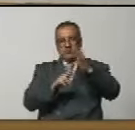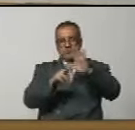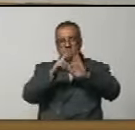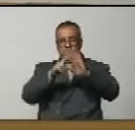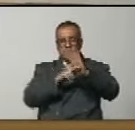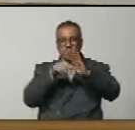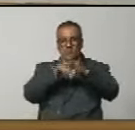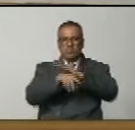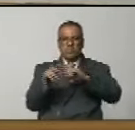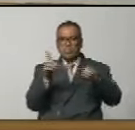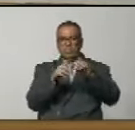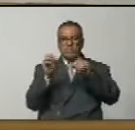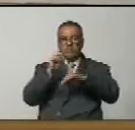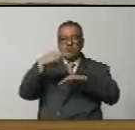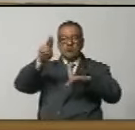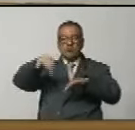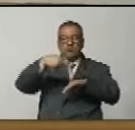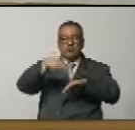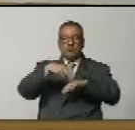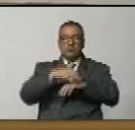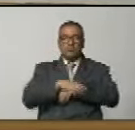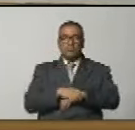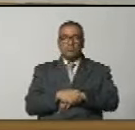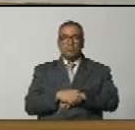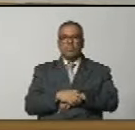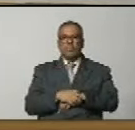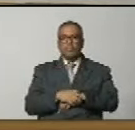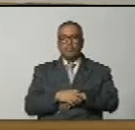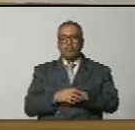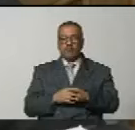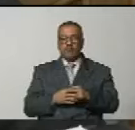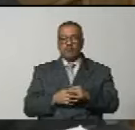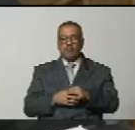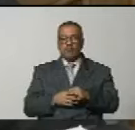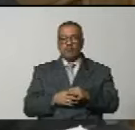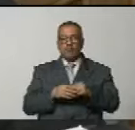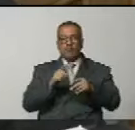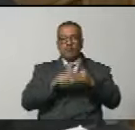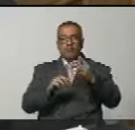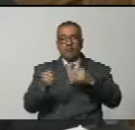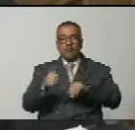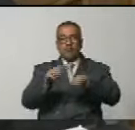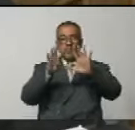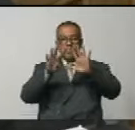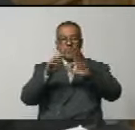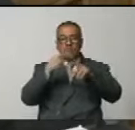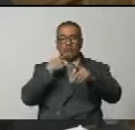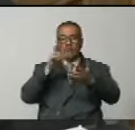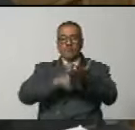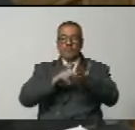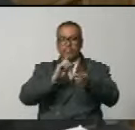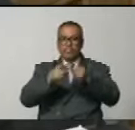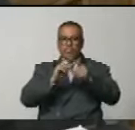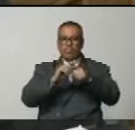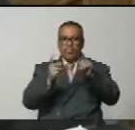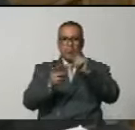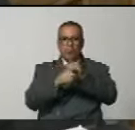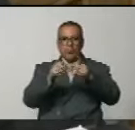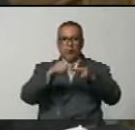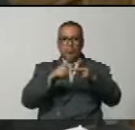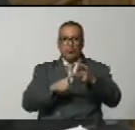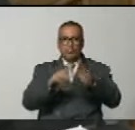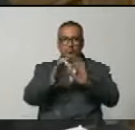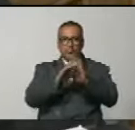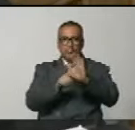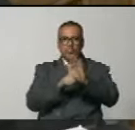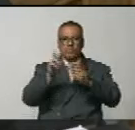reglamento interior y de debates de la asamblea nacional décimo noveno se sugiere aprobar con modificación la denominación